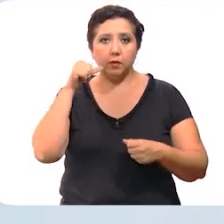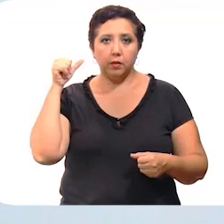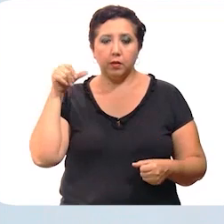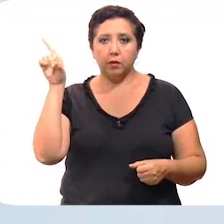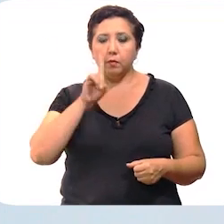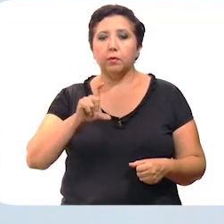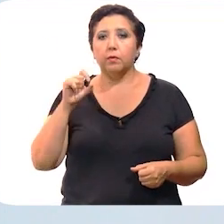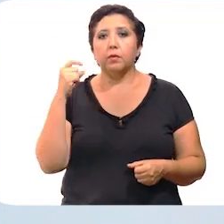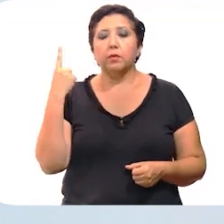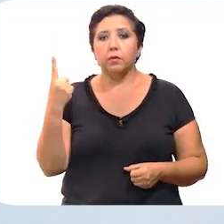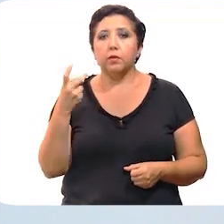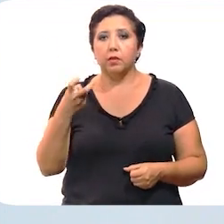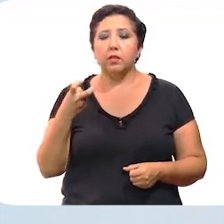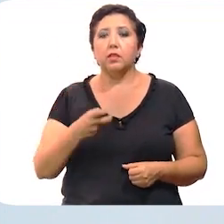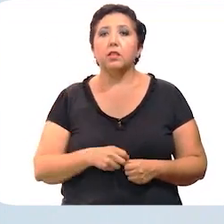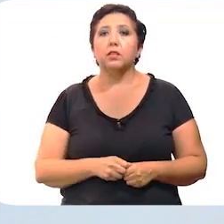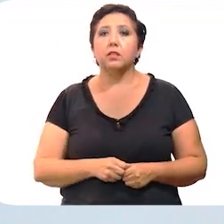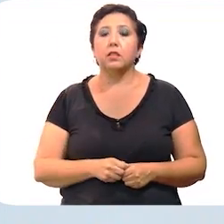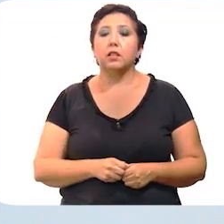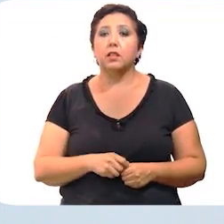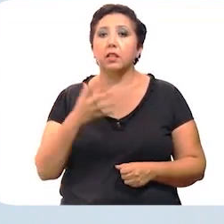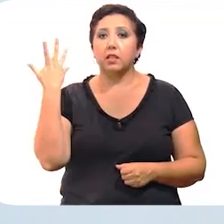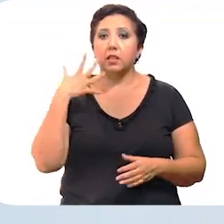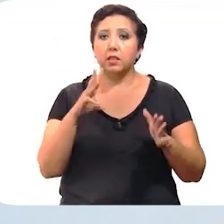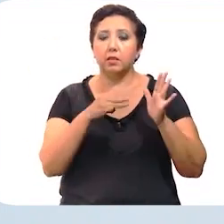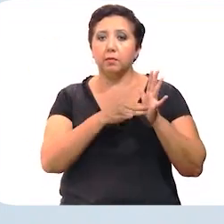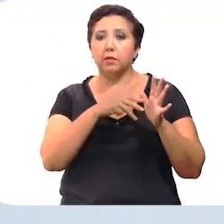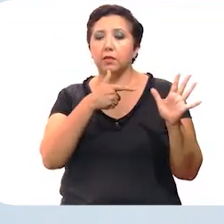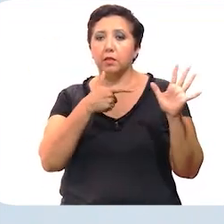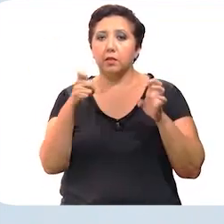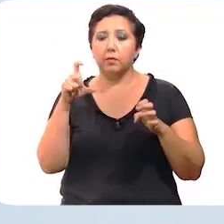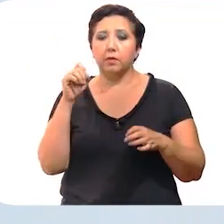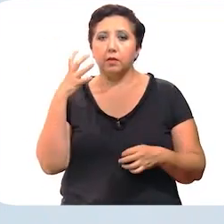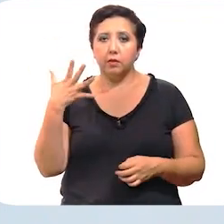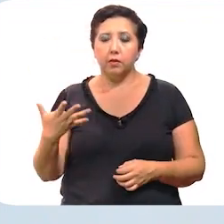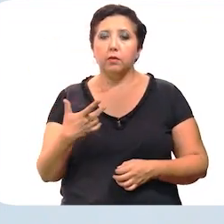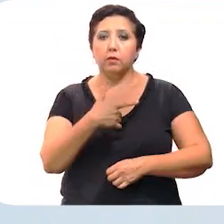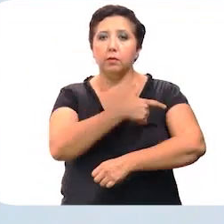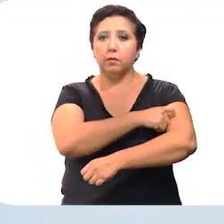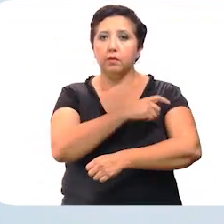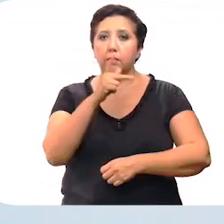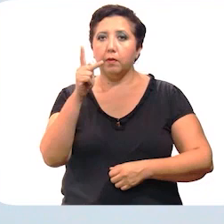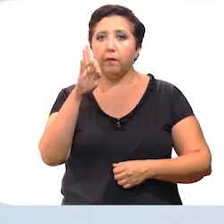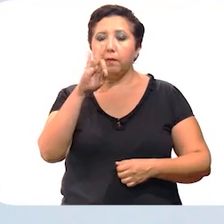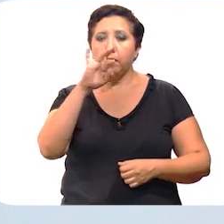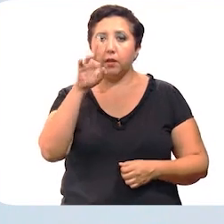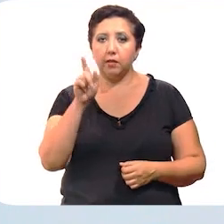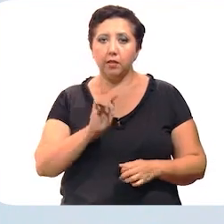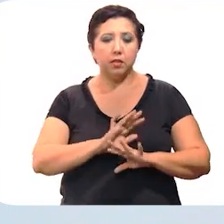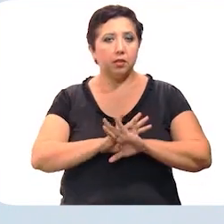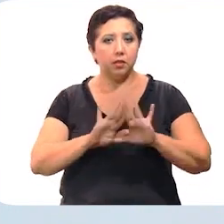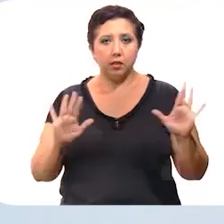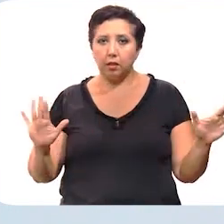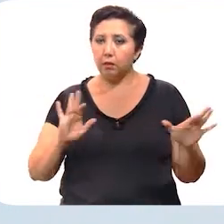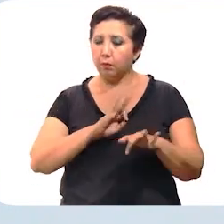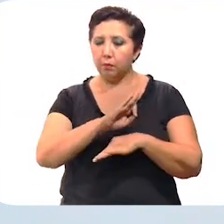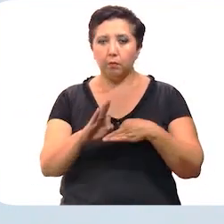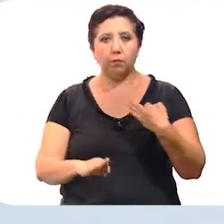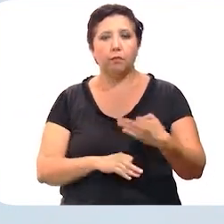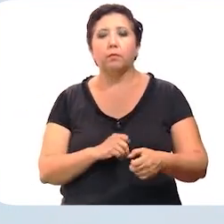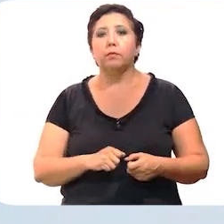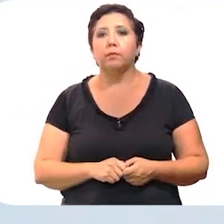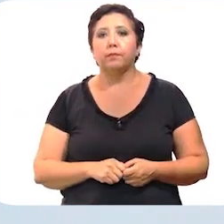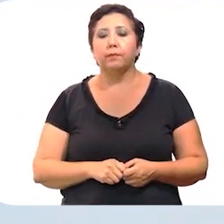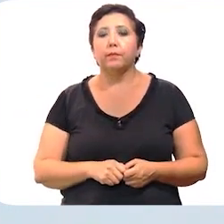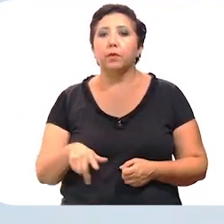domingo 21, de este embarque de 10.725 vacunas de la farmacéutica Pfizer ya se aplicó el 100%.